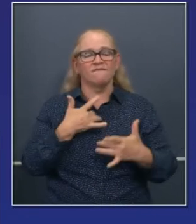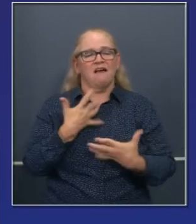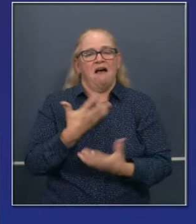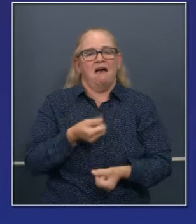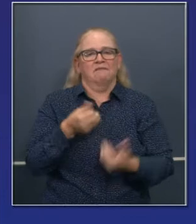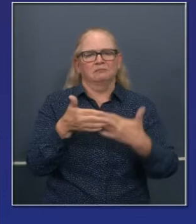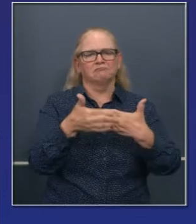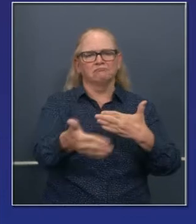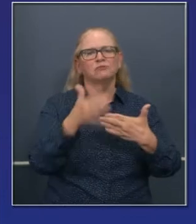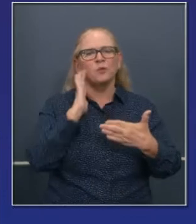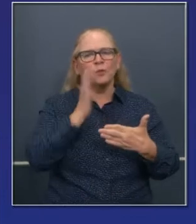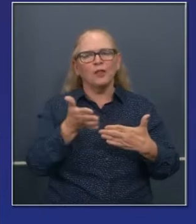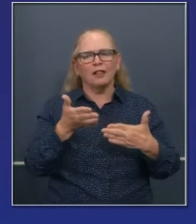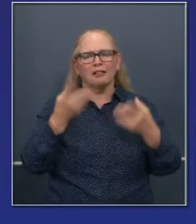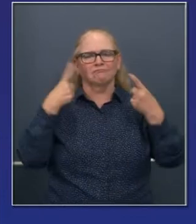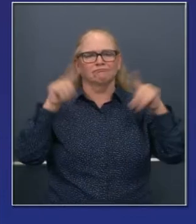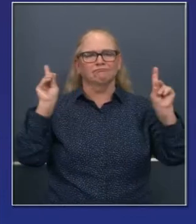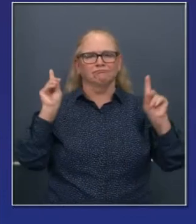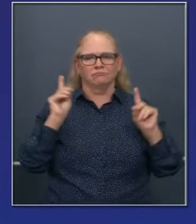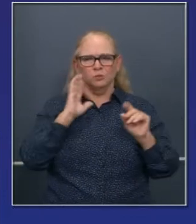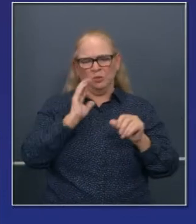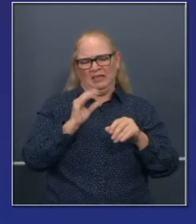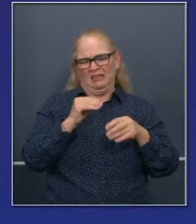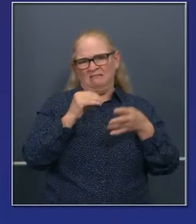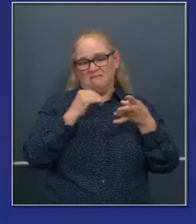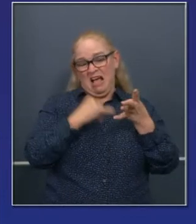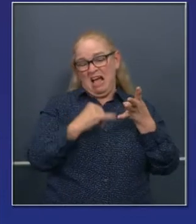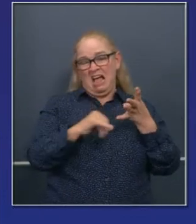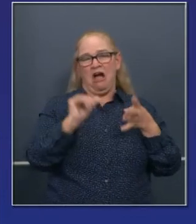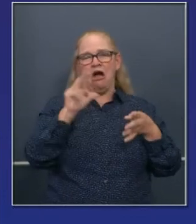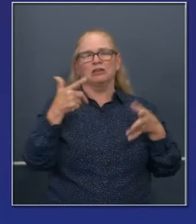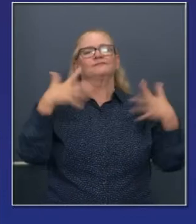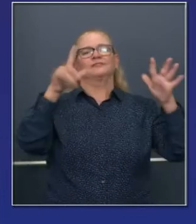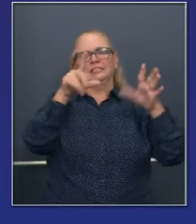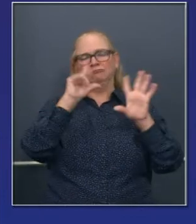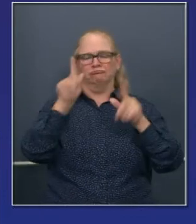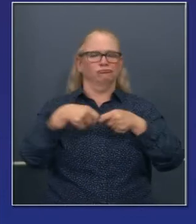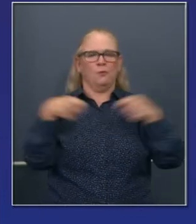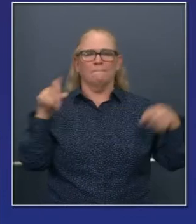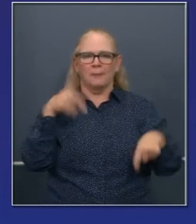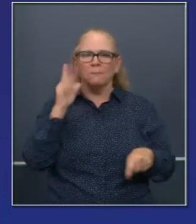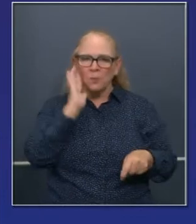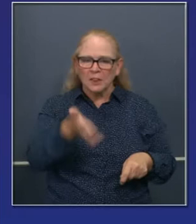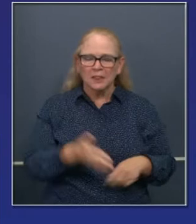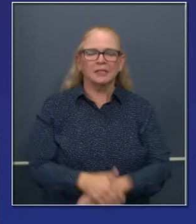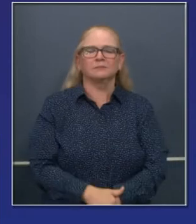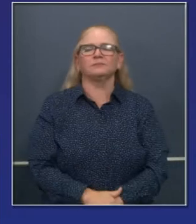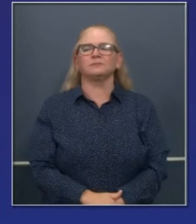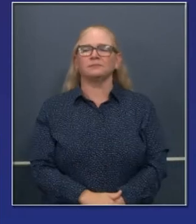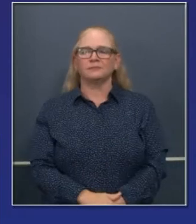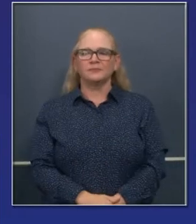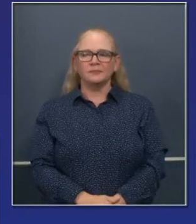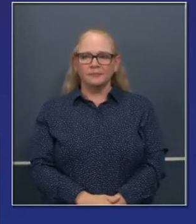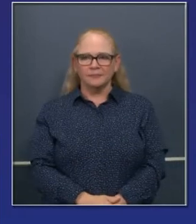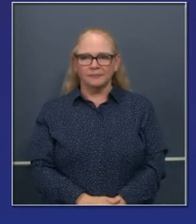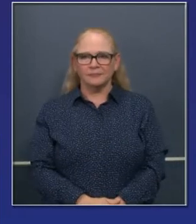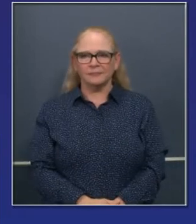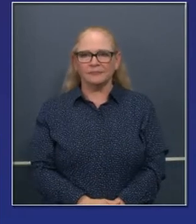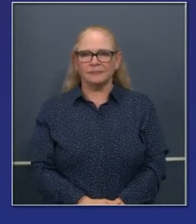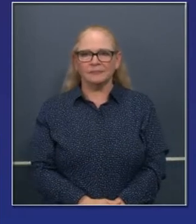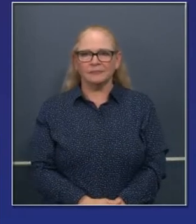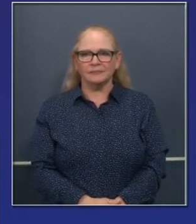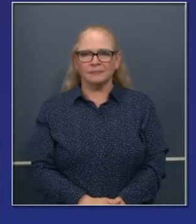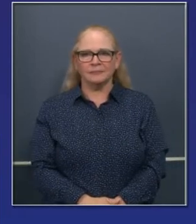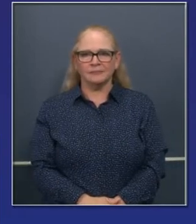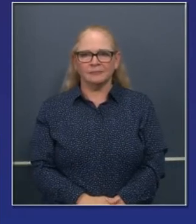poder emplear a la mayor cantidad de gente posible. Creo que podemos avanzar bastante en cuanto a crear puntos en común